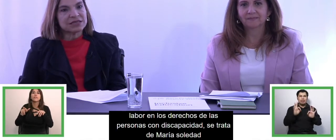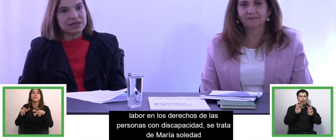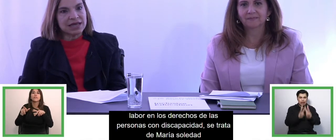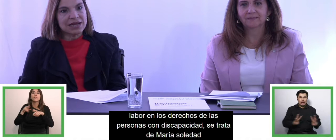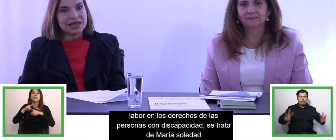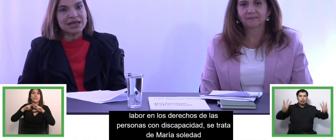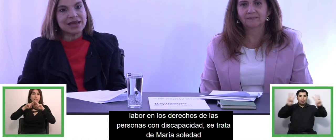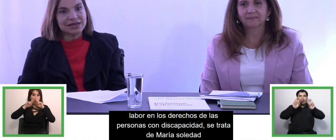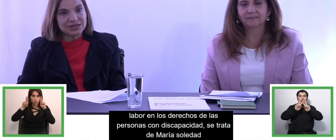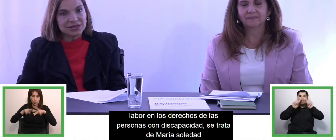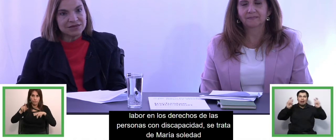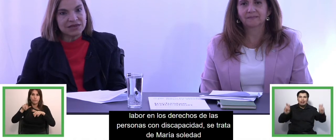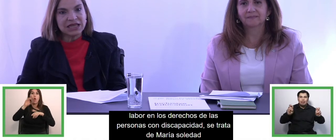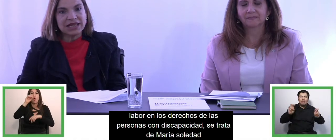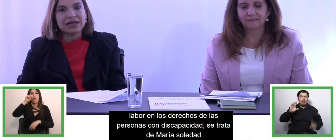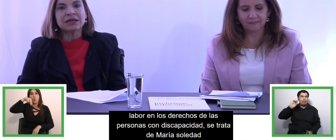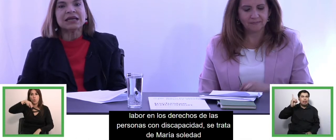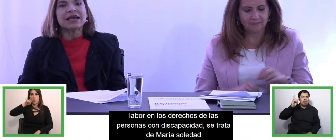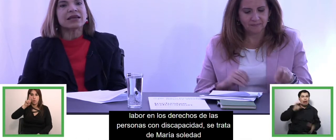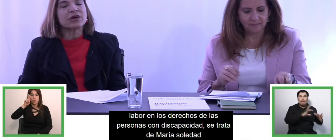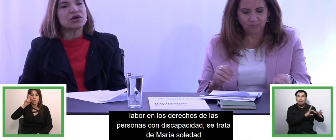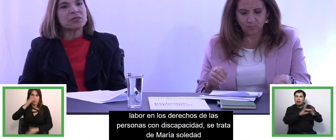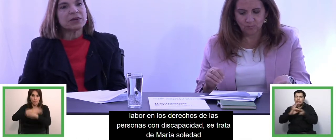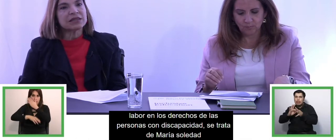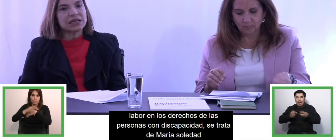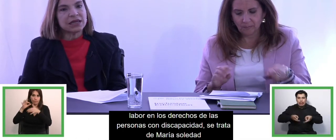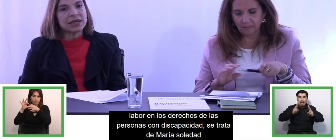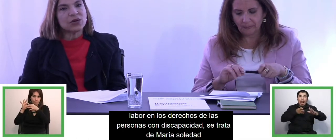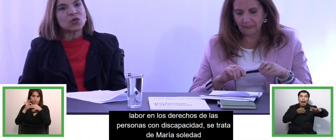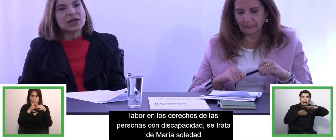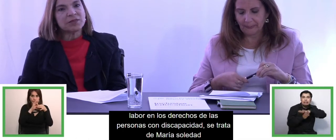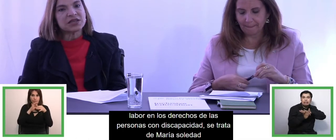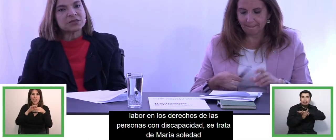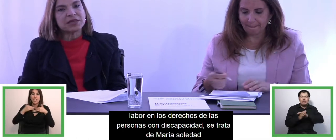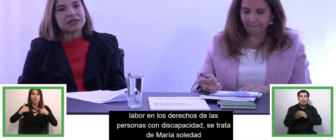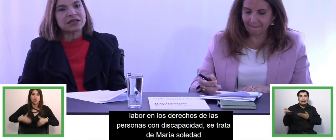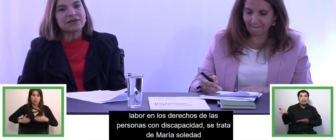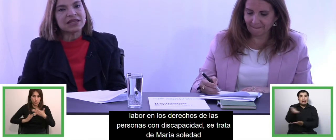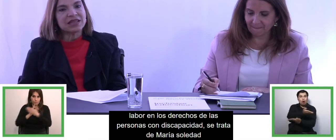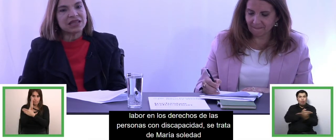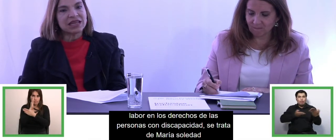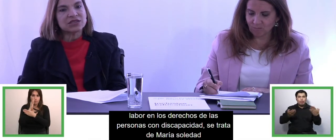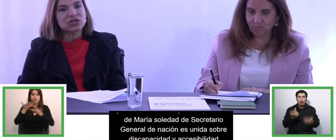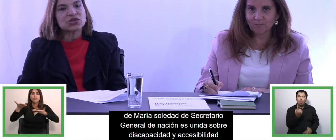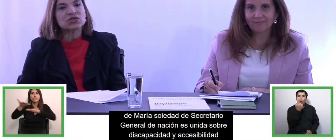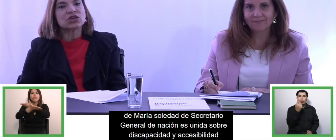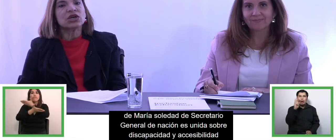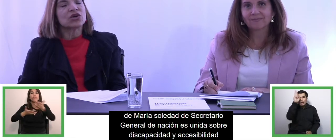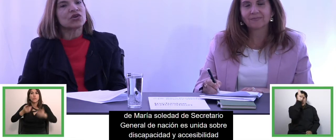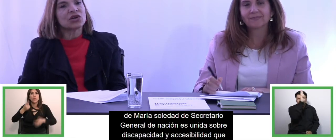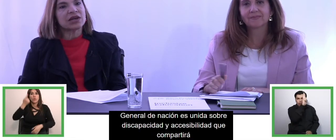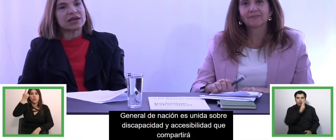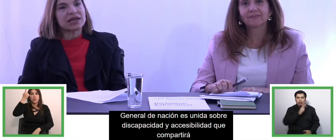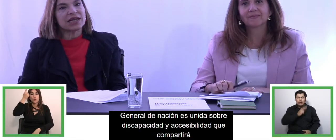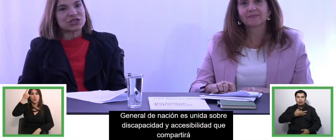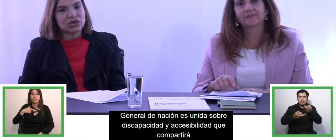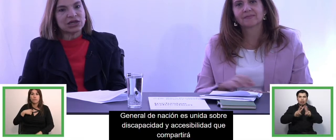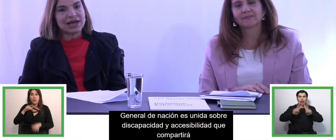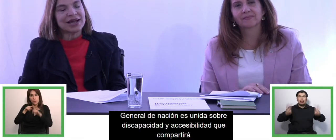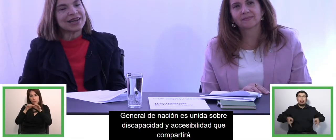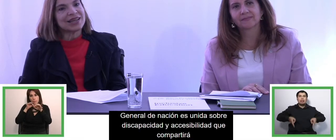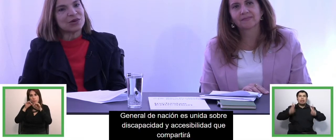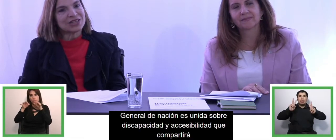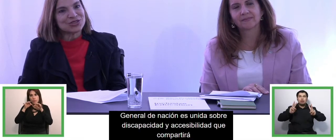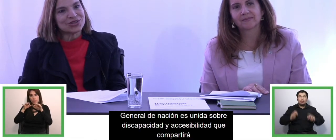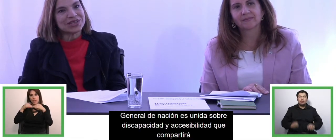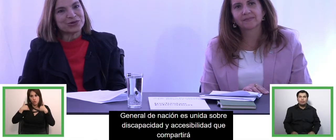discapacidad y accesibilidad que compartirá una perspectiva de derechos con relación